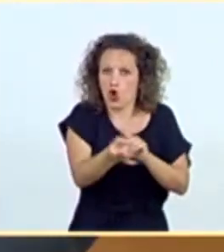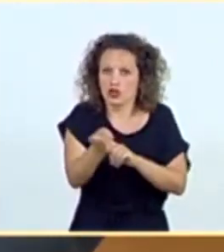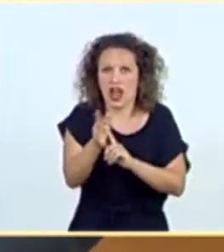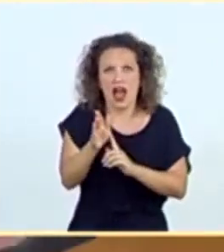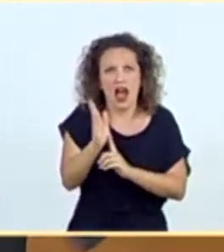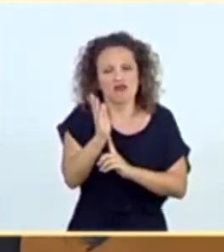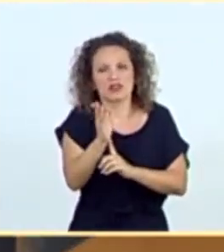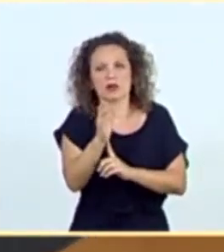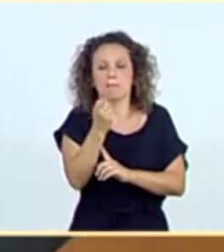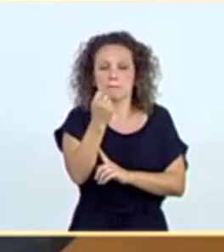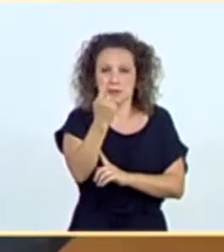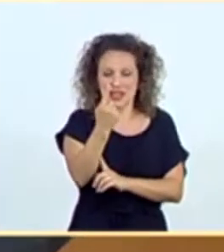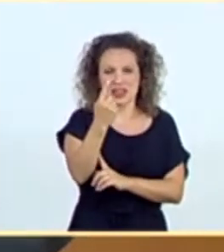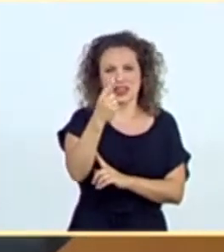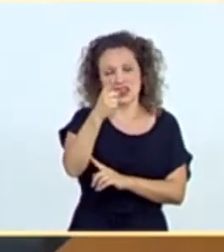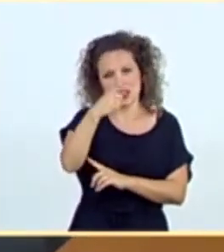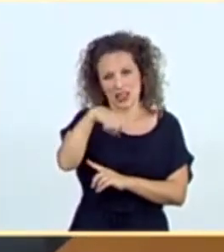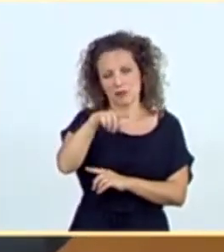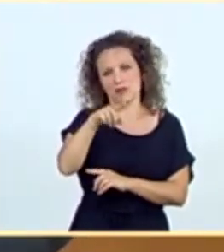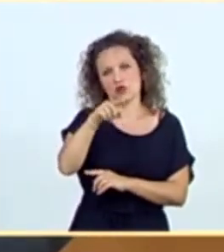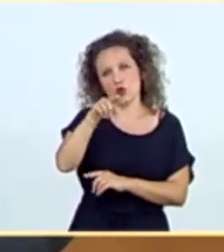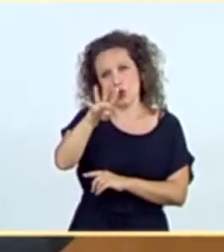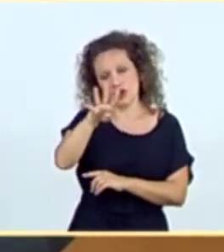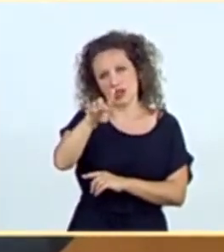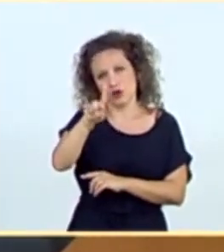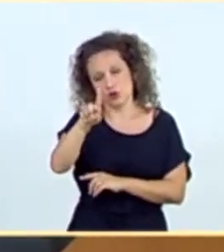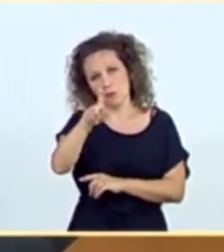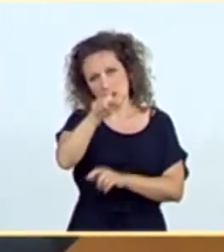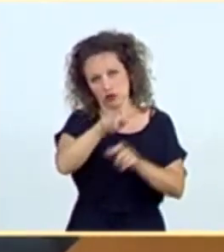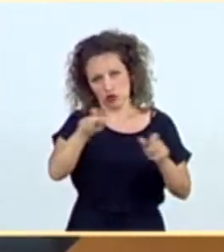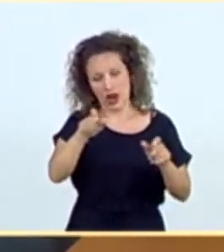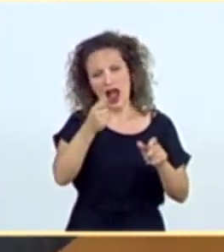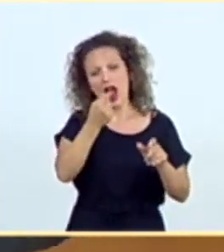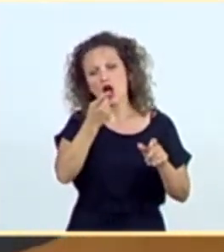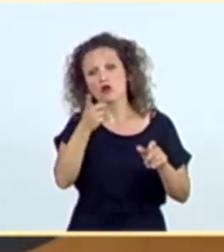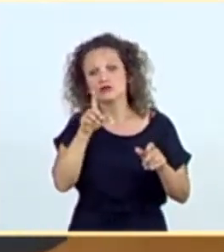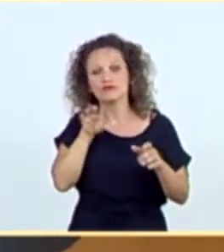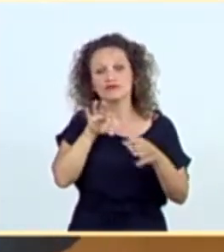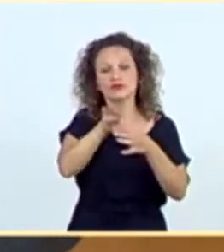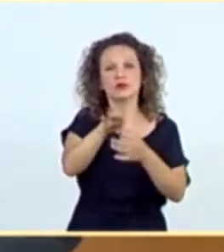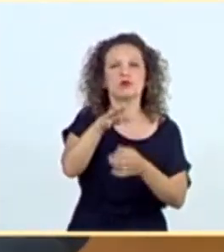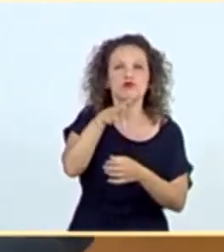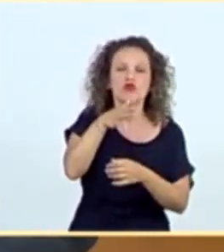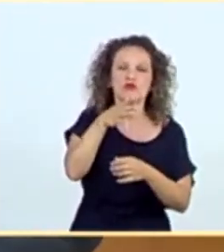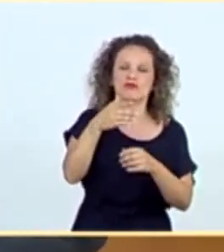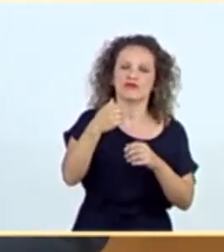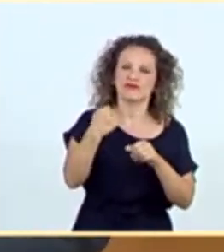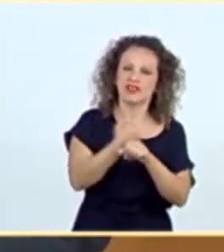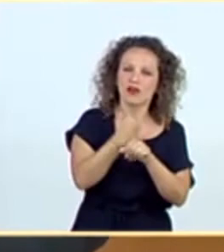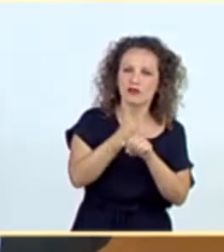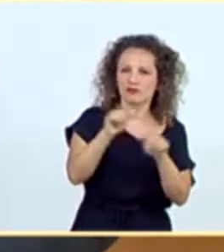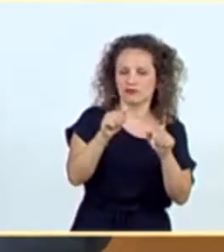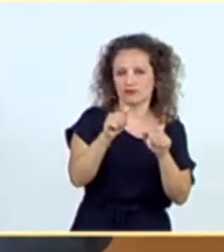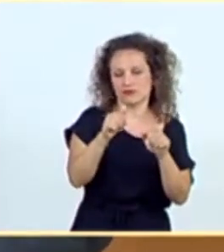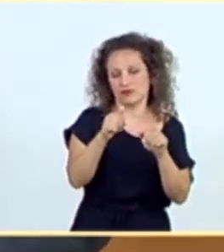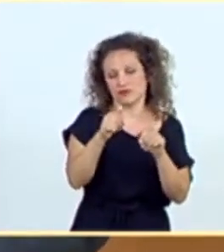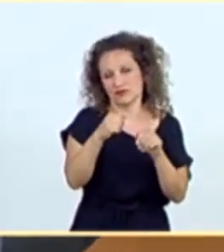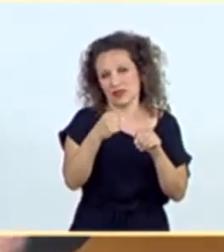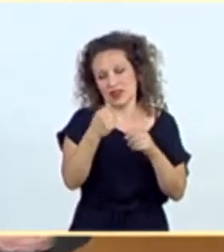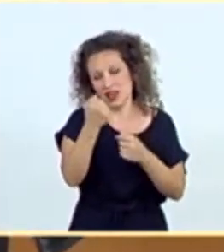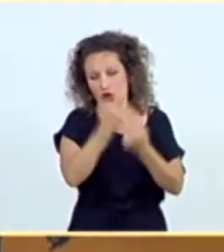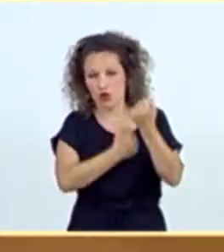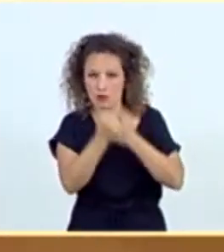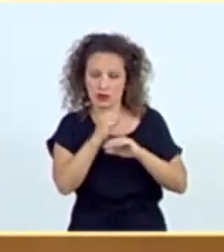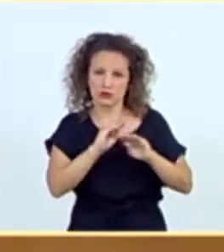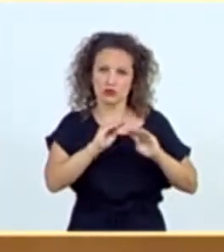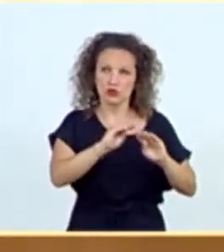personas, vinculados, algunos de ellos, a condiciones de trabajo y de habitabilidad de algunas actividades económicas.